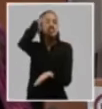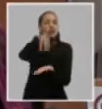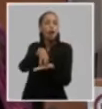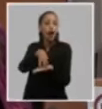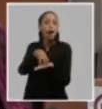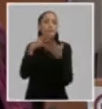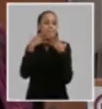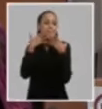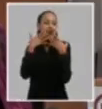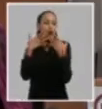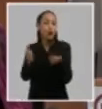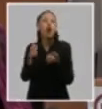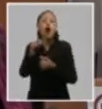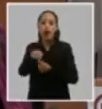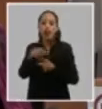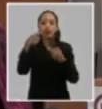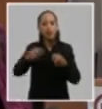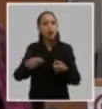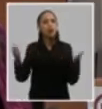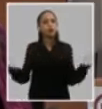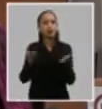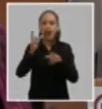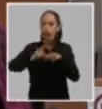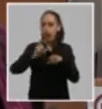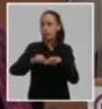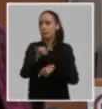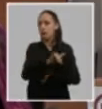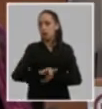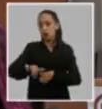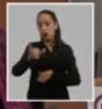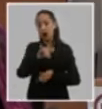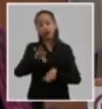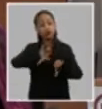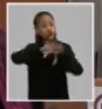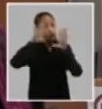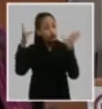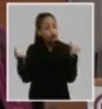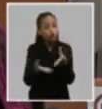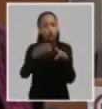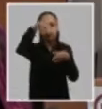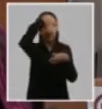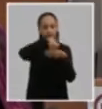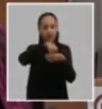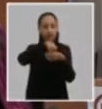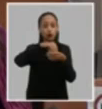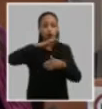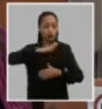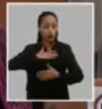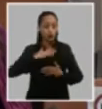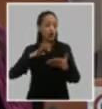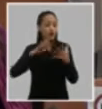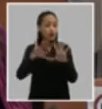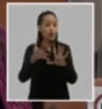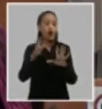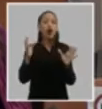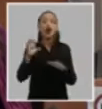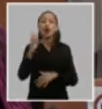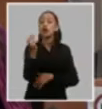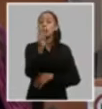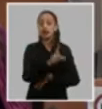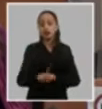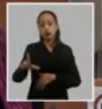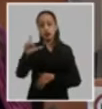que está definido en la conceptualización de nuestro modelo de desarrollo económico y social que plantea que hay que fortalecer el municipio como